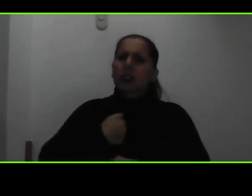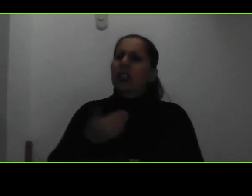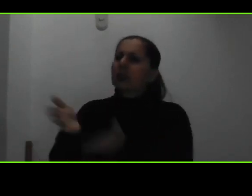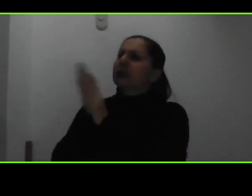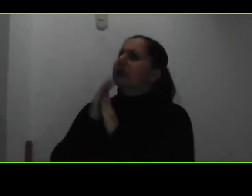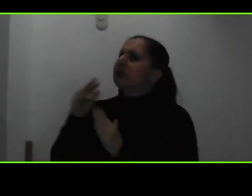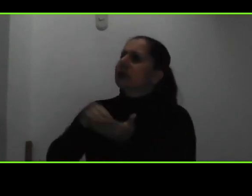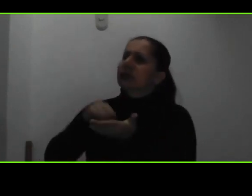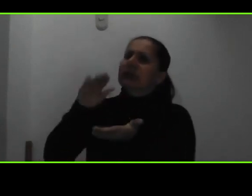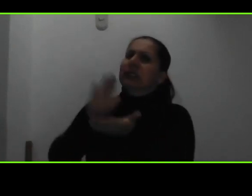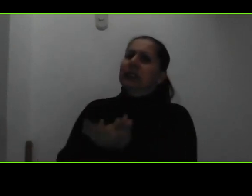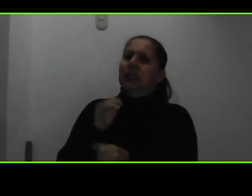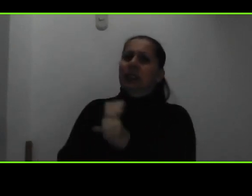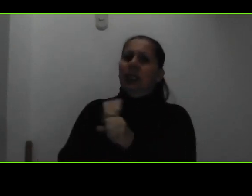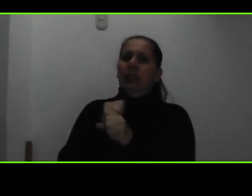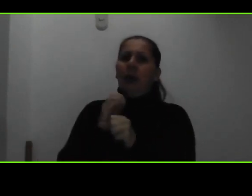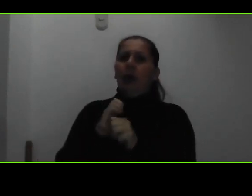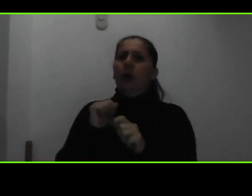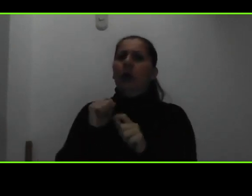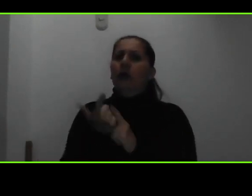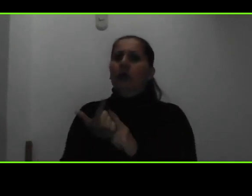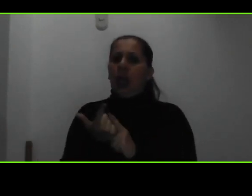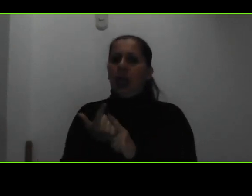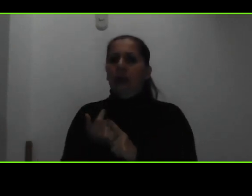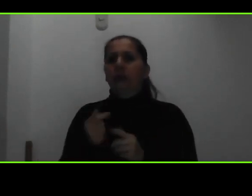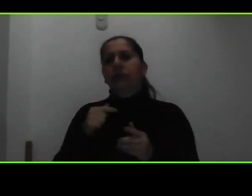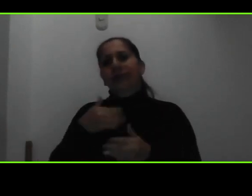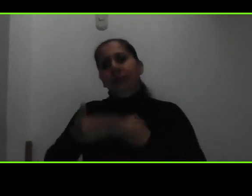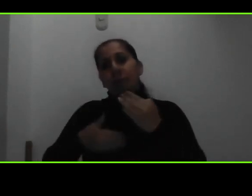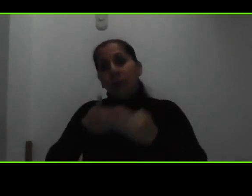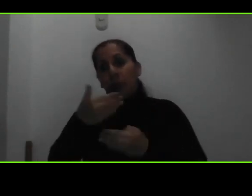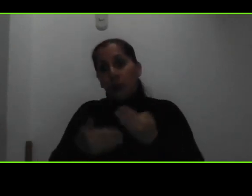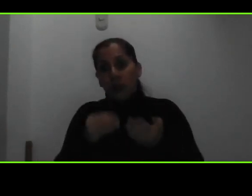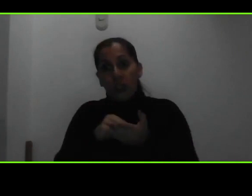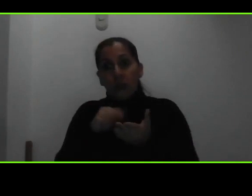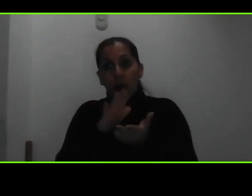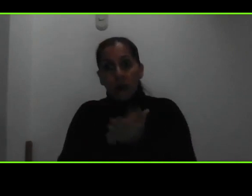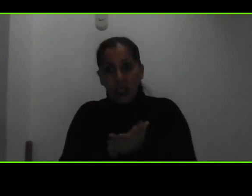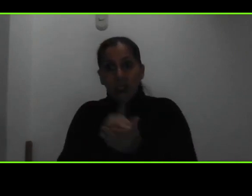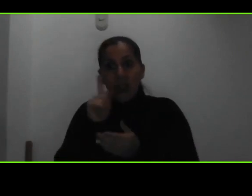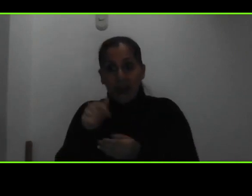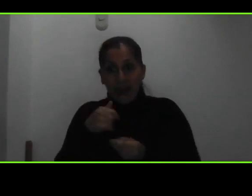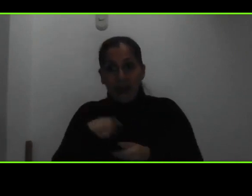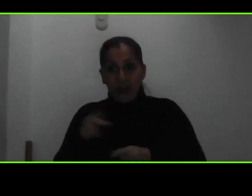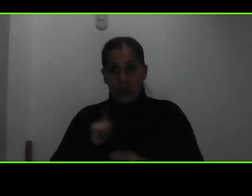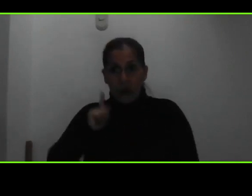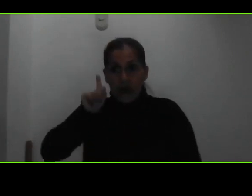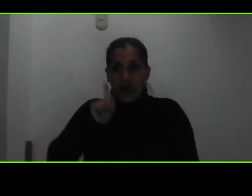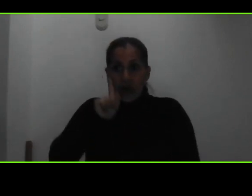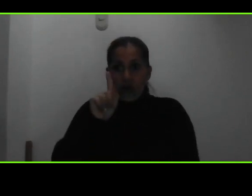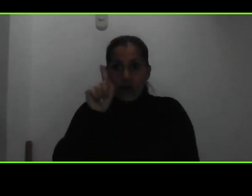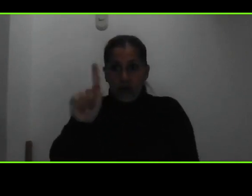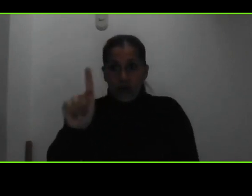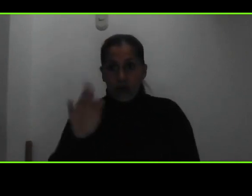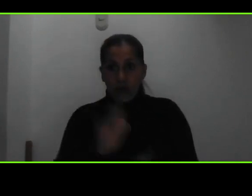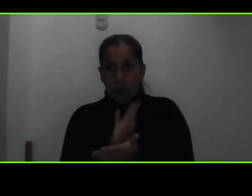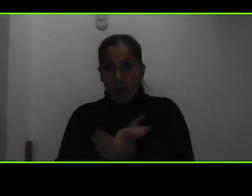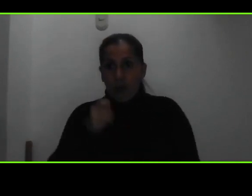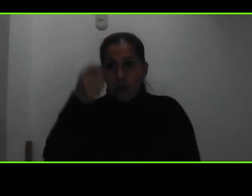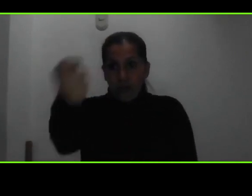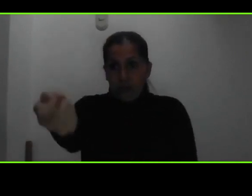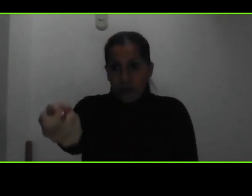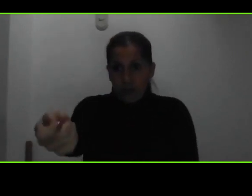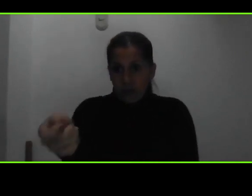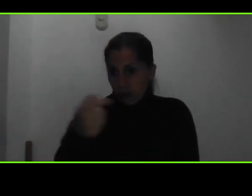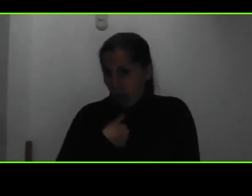preguntan nuevamente si hay algún proceso de cita en la que deban presentarse a entregar algún documento